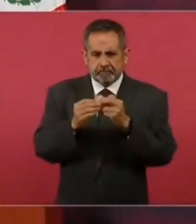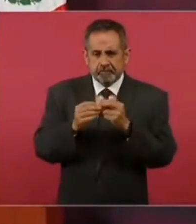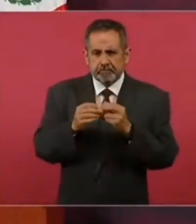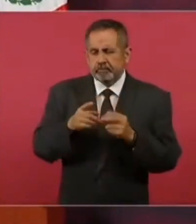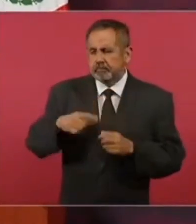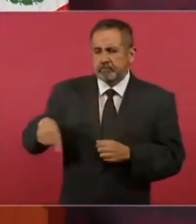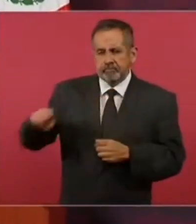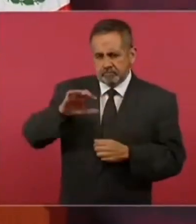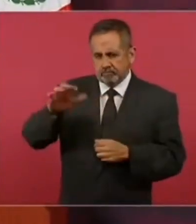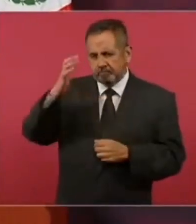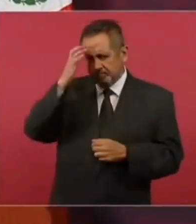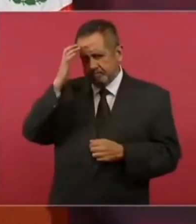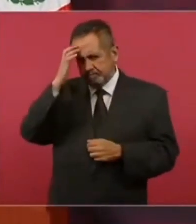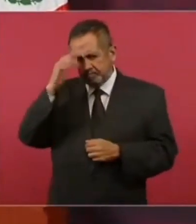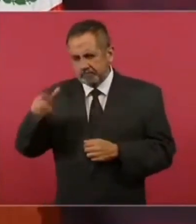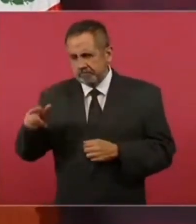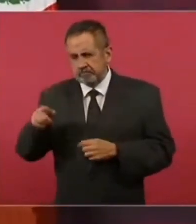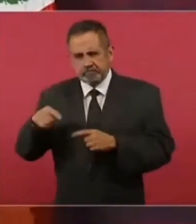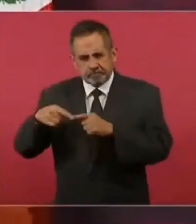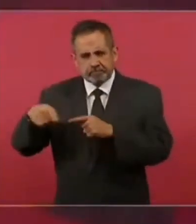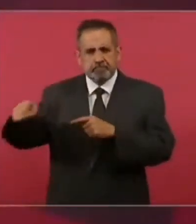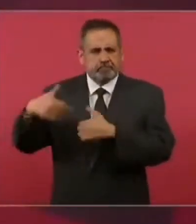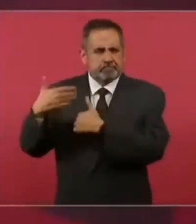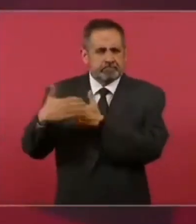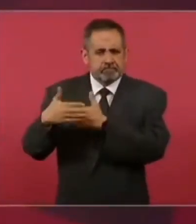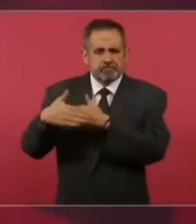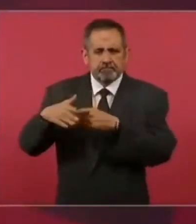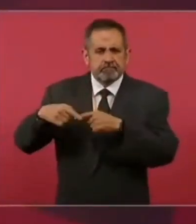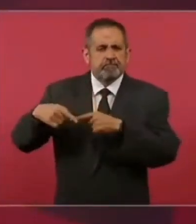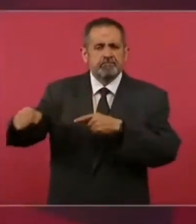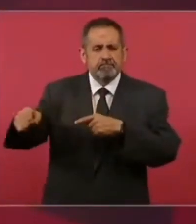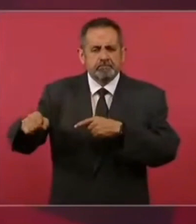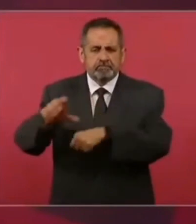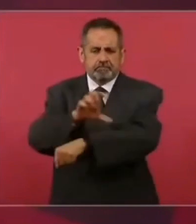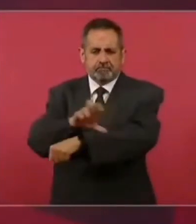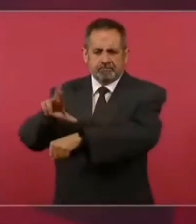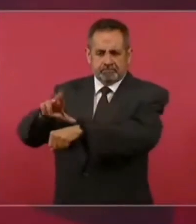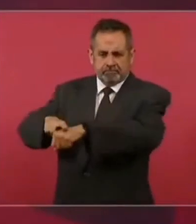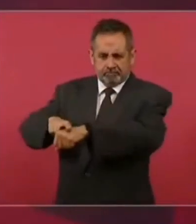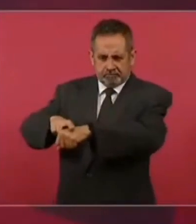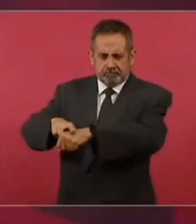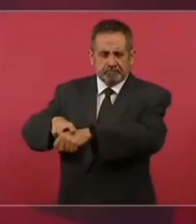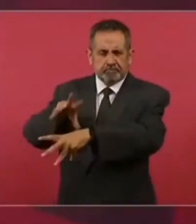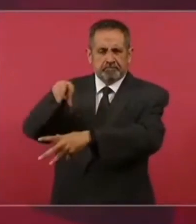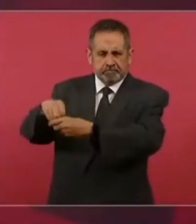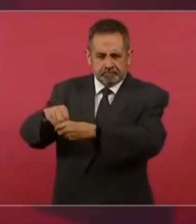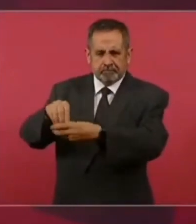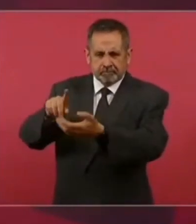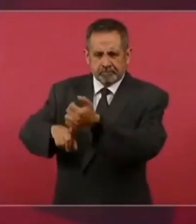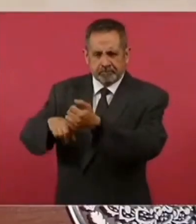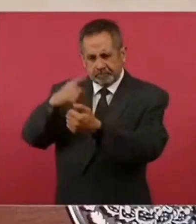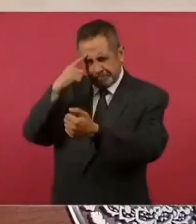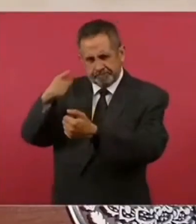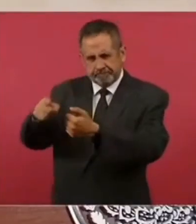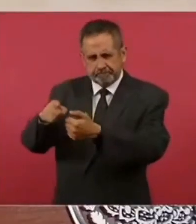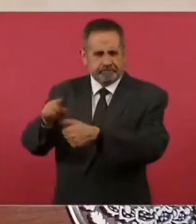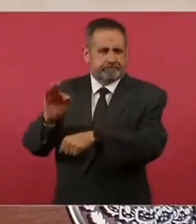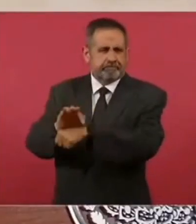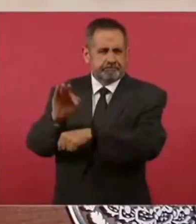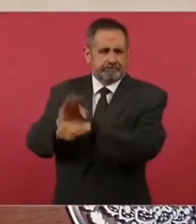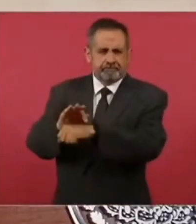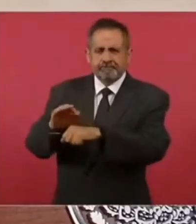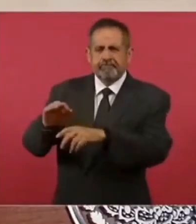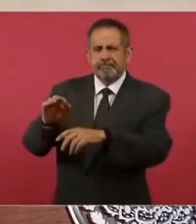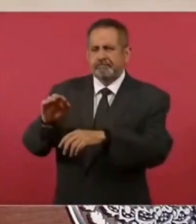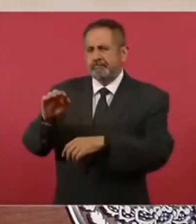que van a participar para ser los coordinadores de defensa de la